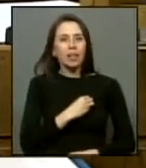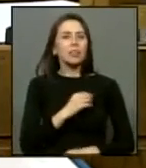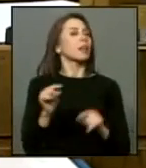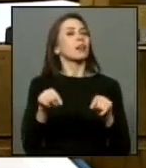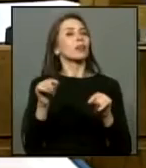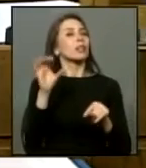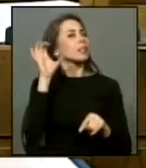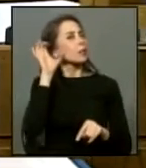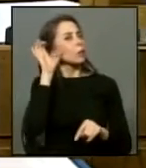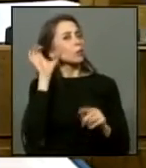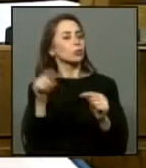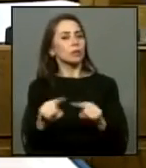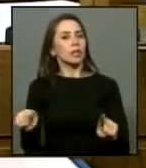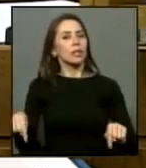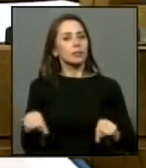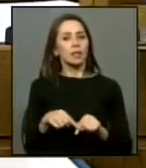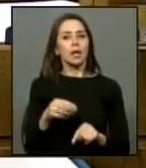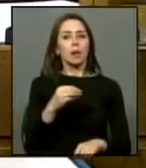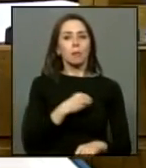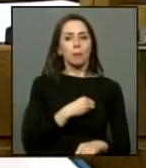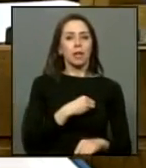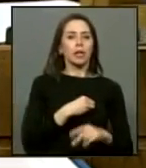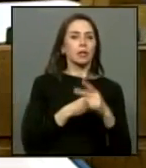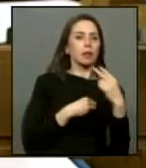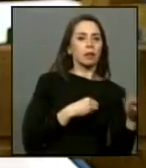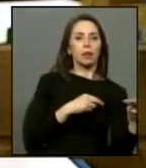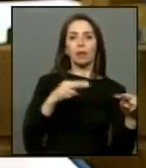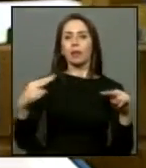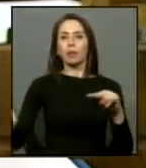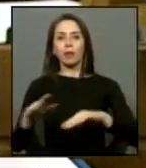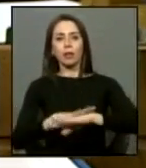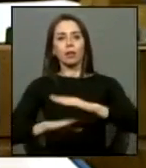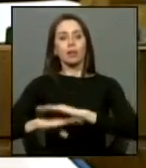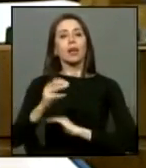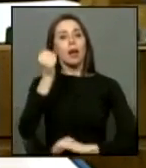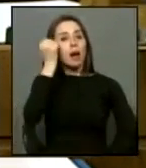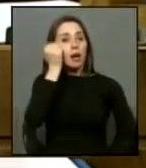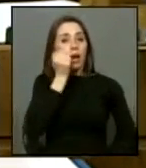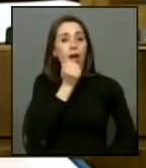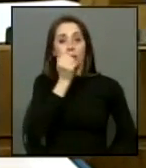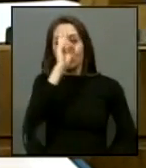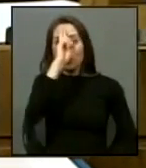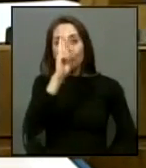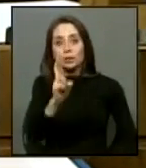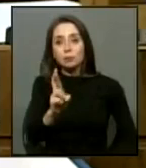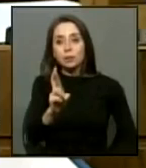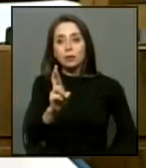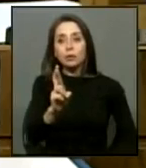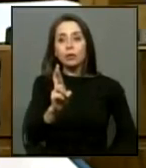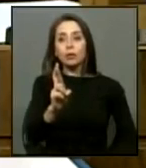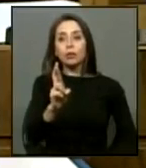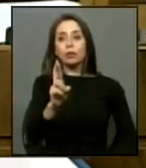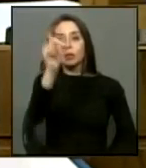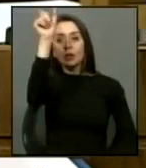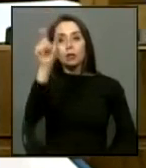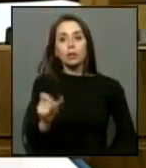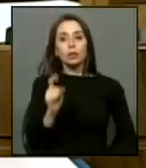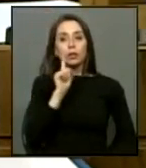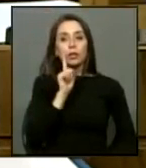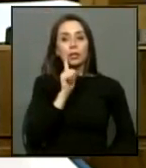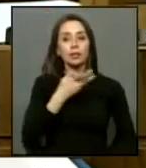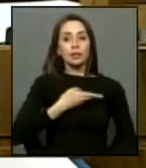en la sala y me da pena de los distintos lados y con todo el cariño y respeto que se merece y a quien le tengo